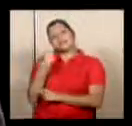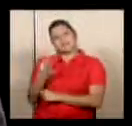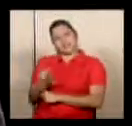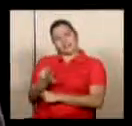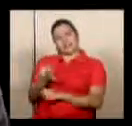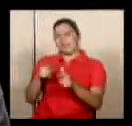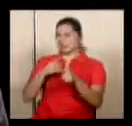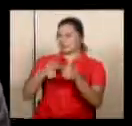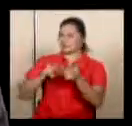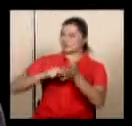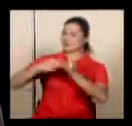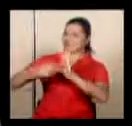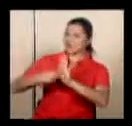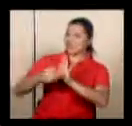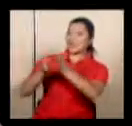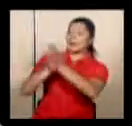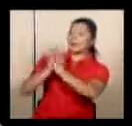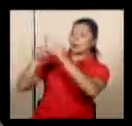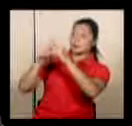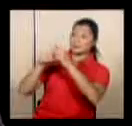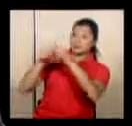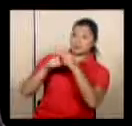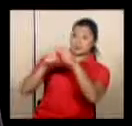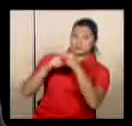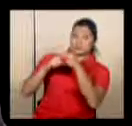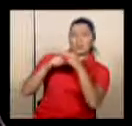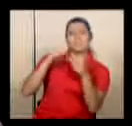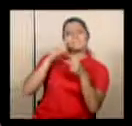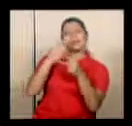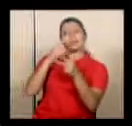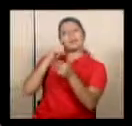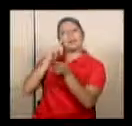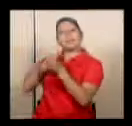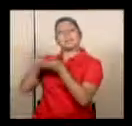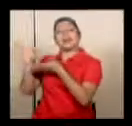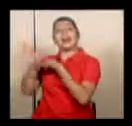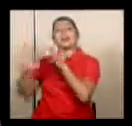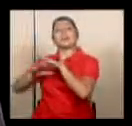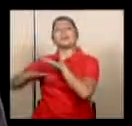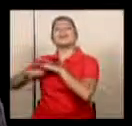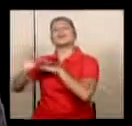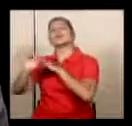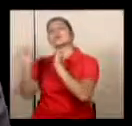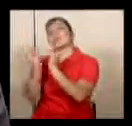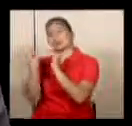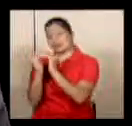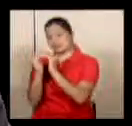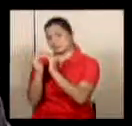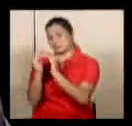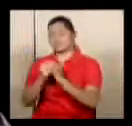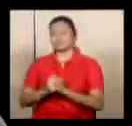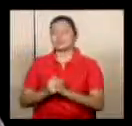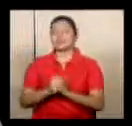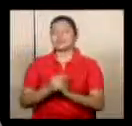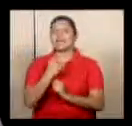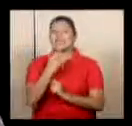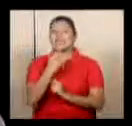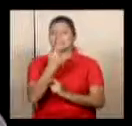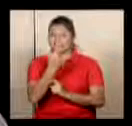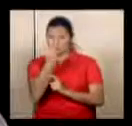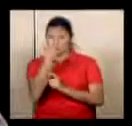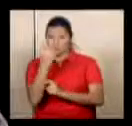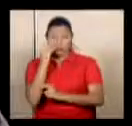estamos endeudándonos para pagar las cosas más básicas, como en una casa, decía uno de los